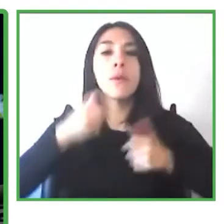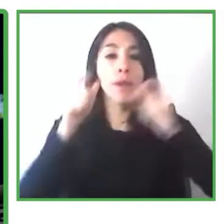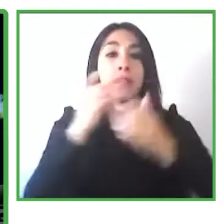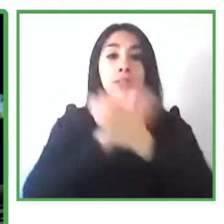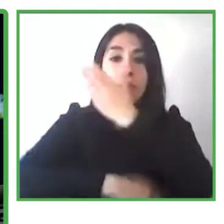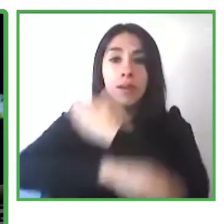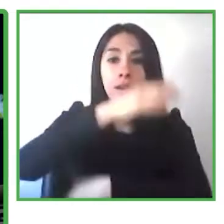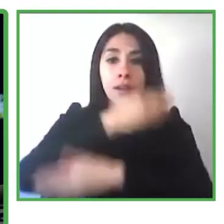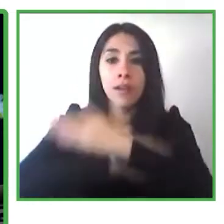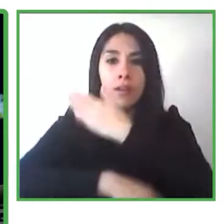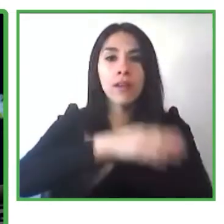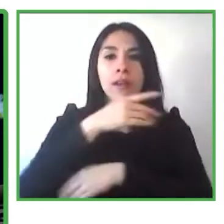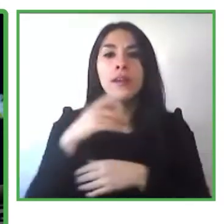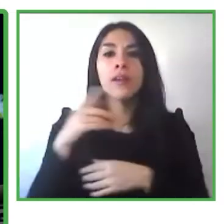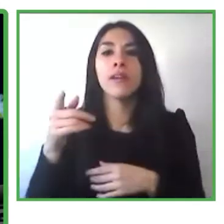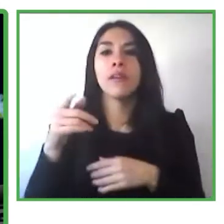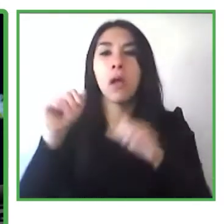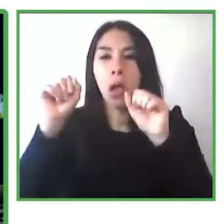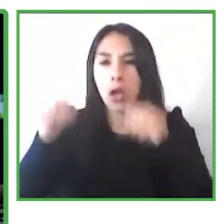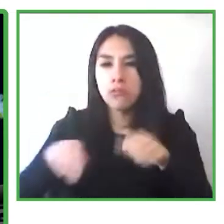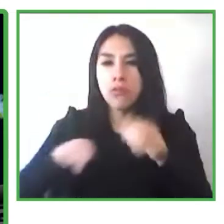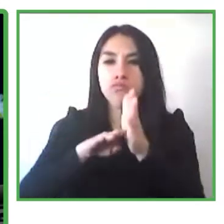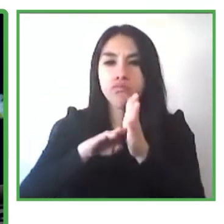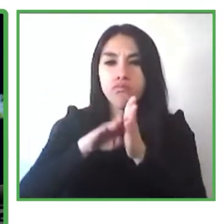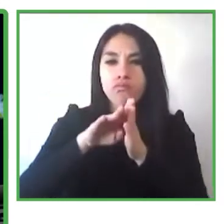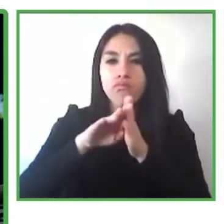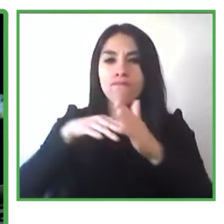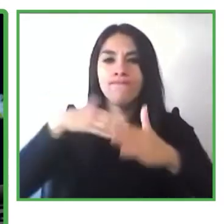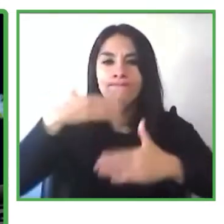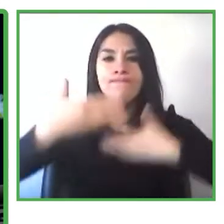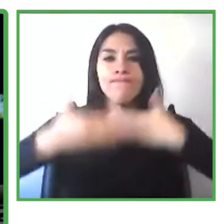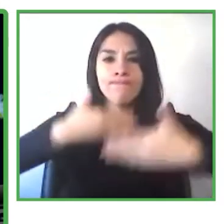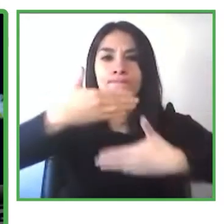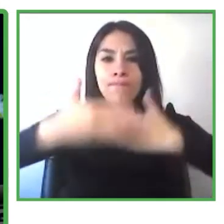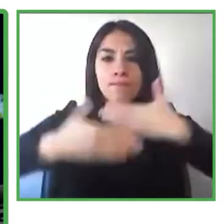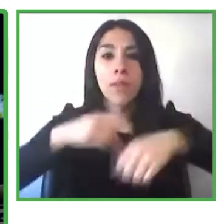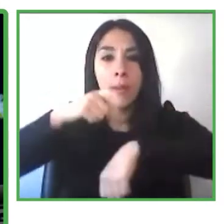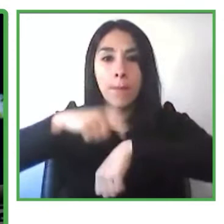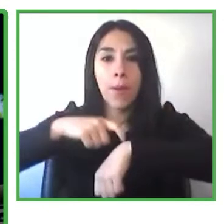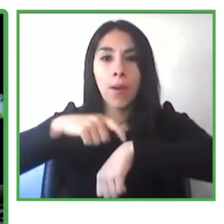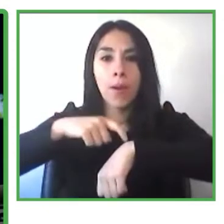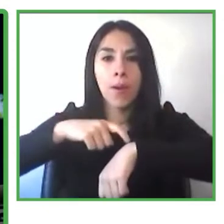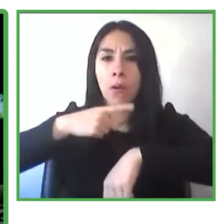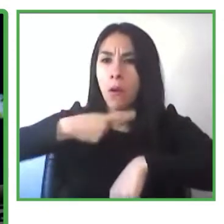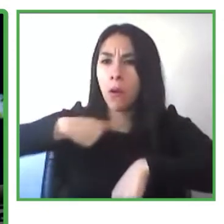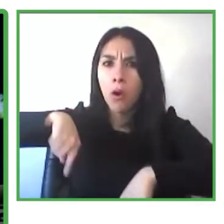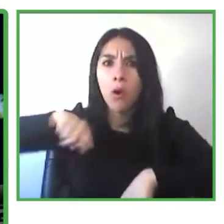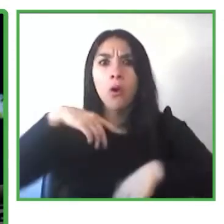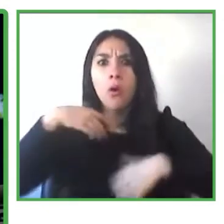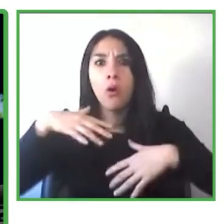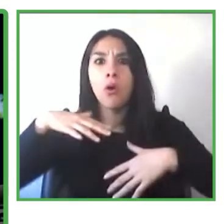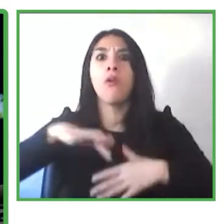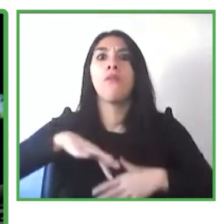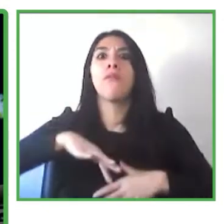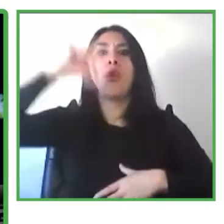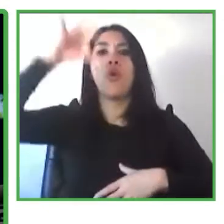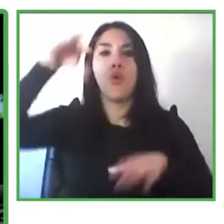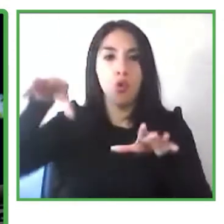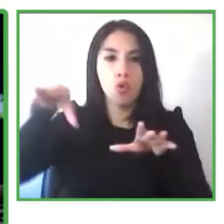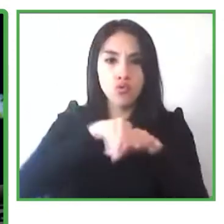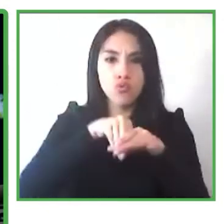tiempo nos dimos cuenta que no estábamos logrando inclusiones reales ellos seguían aislados y muy lejos de sentirse